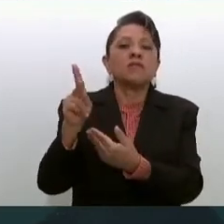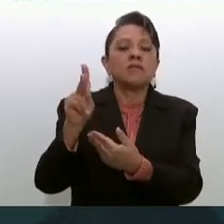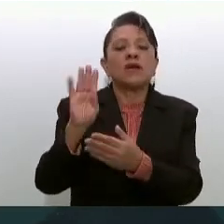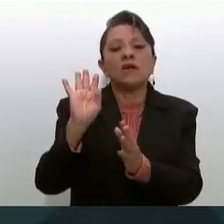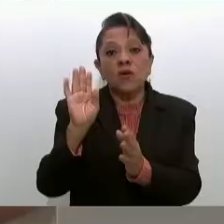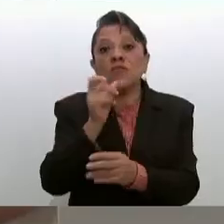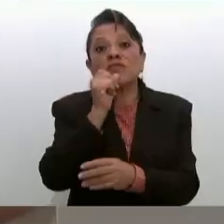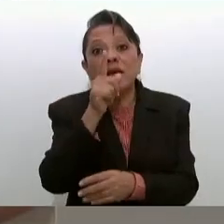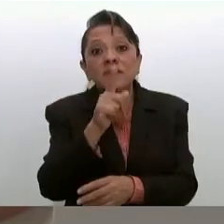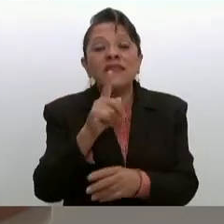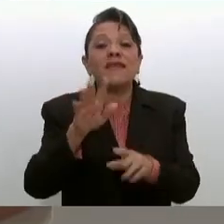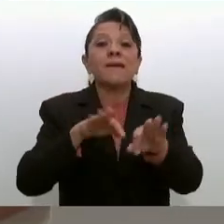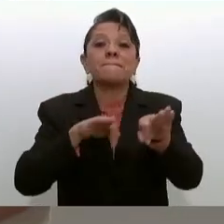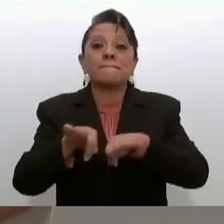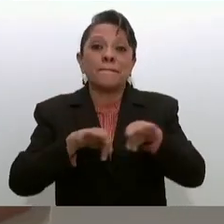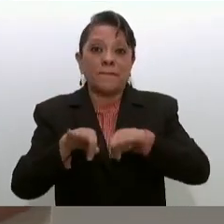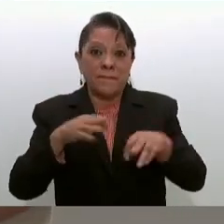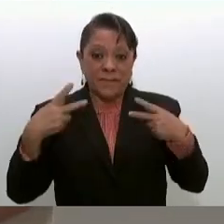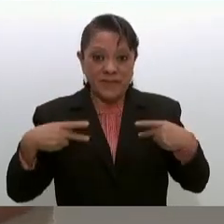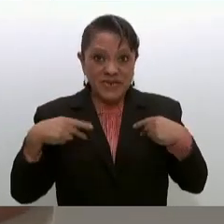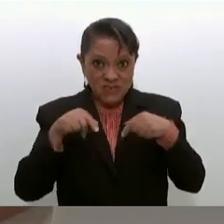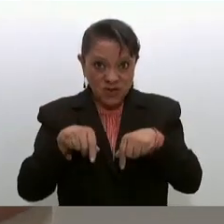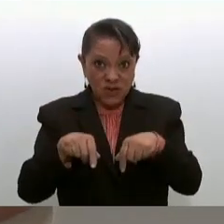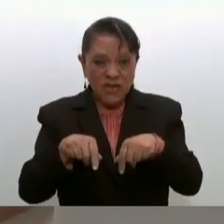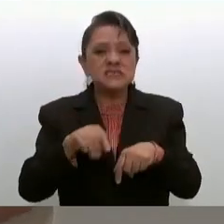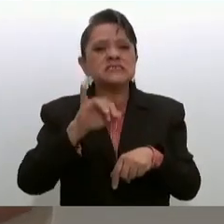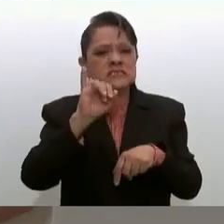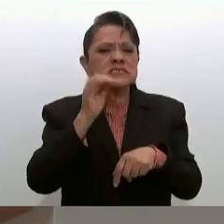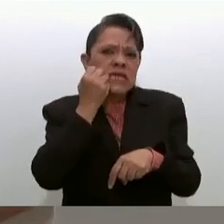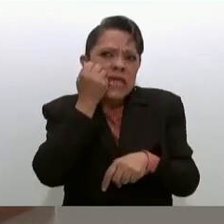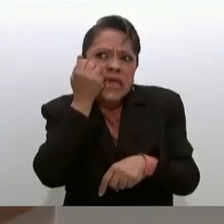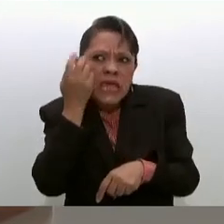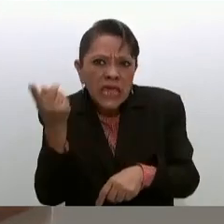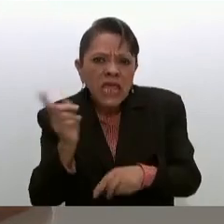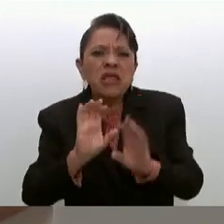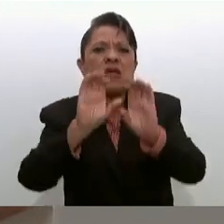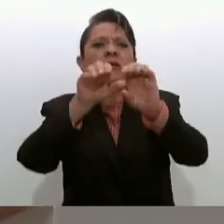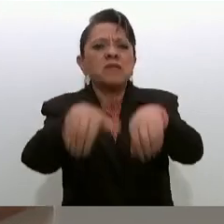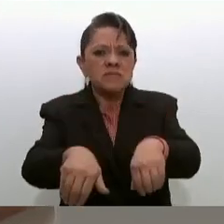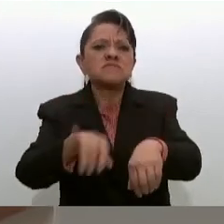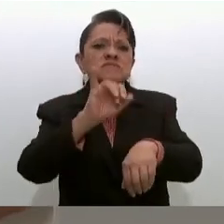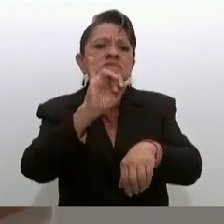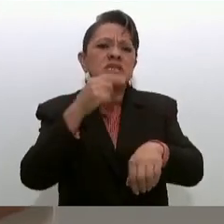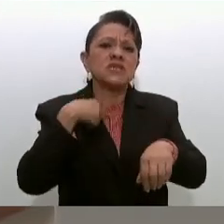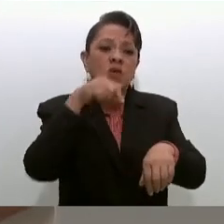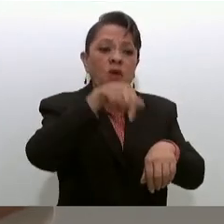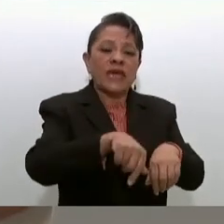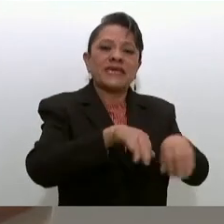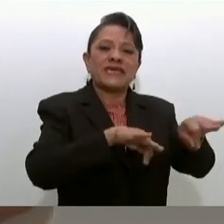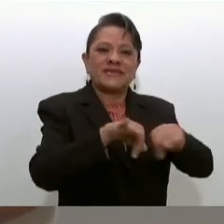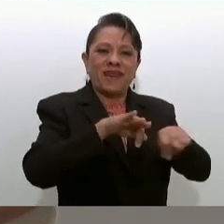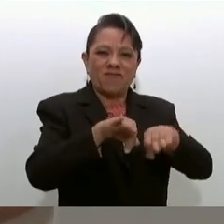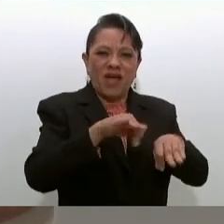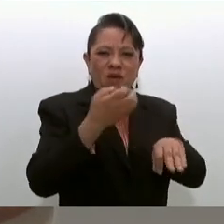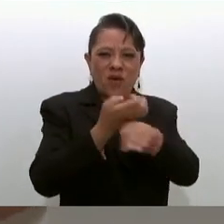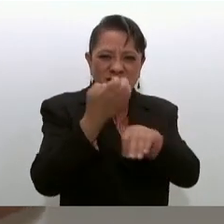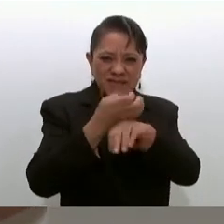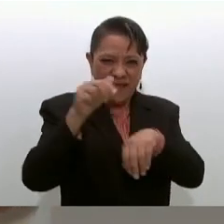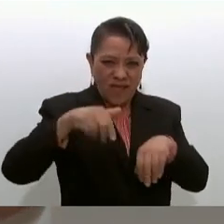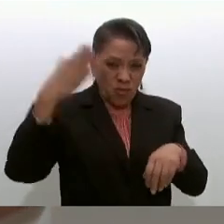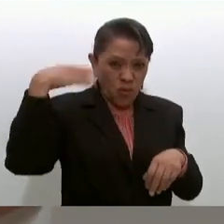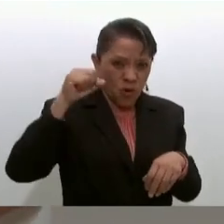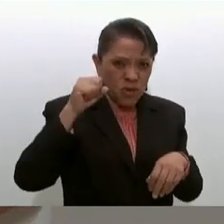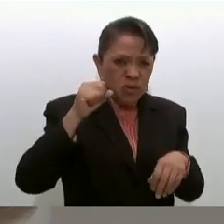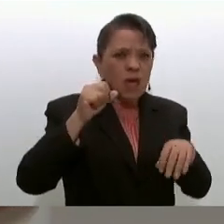participan en forma voluntaria para pasar al IMSS y en estar y no obligados,